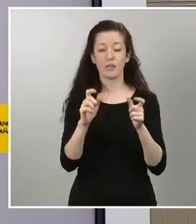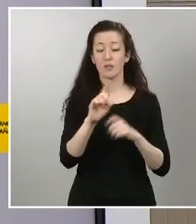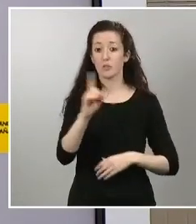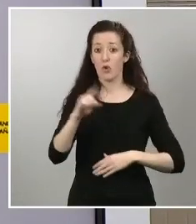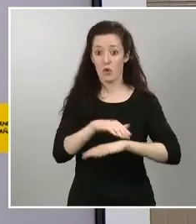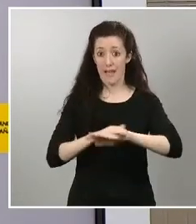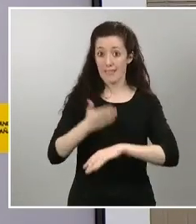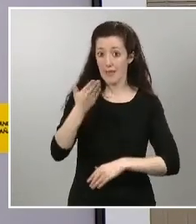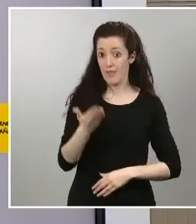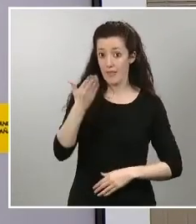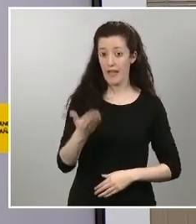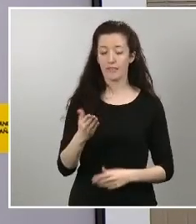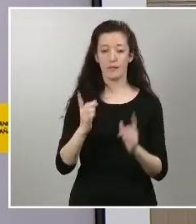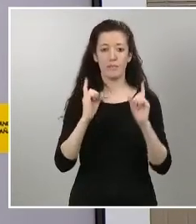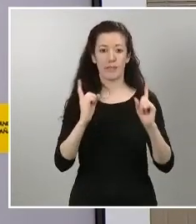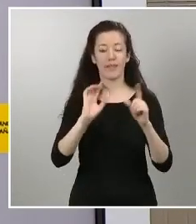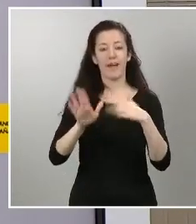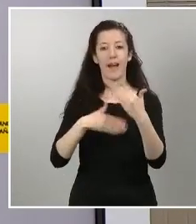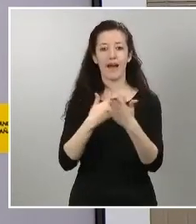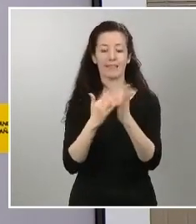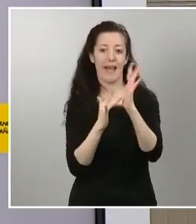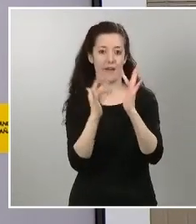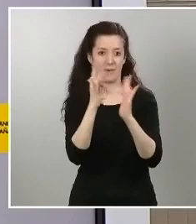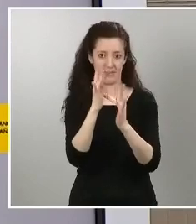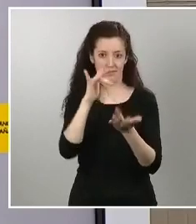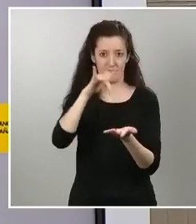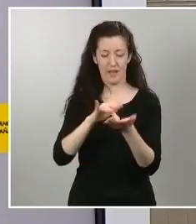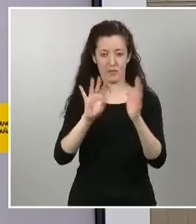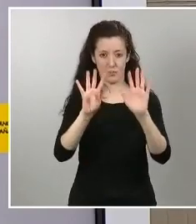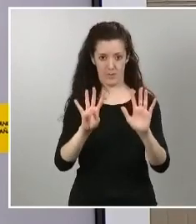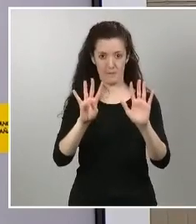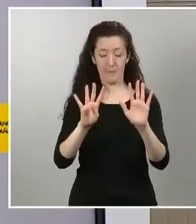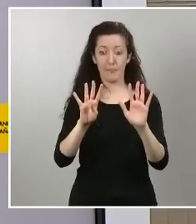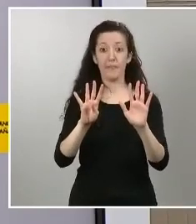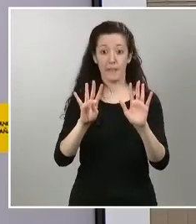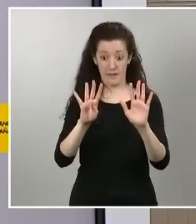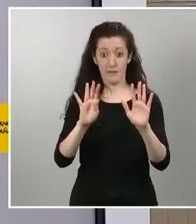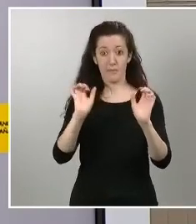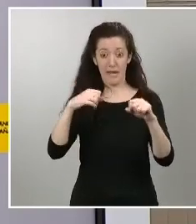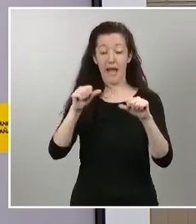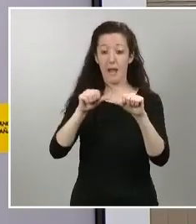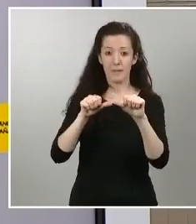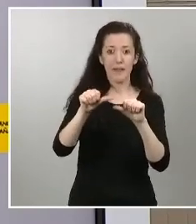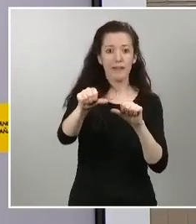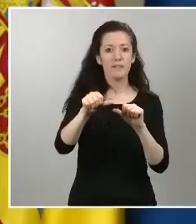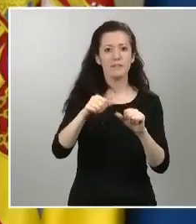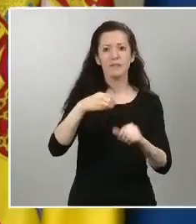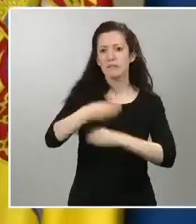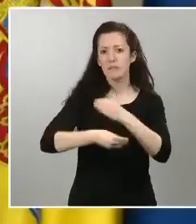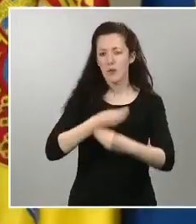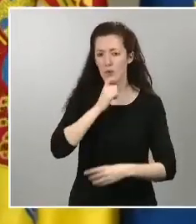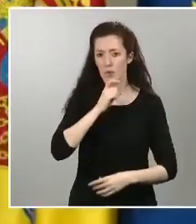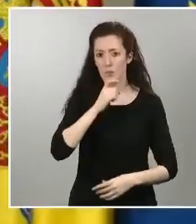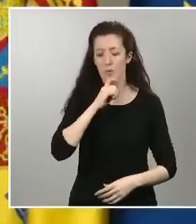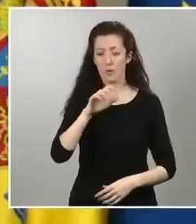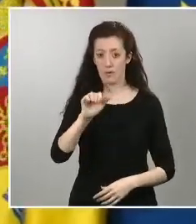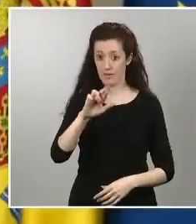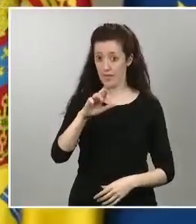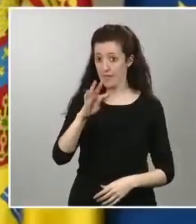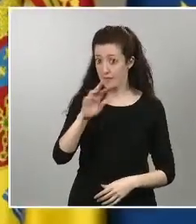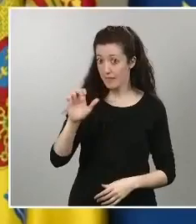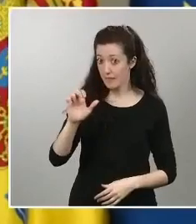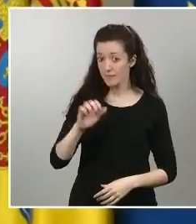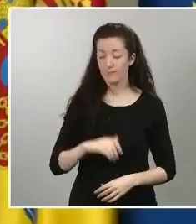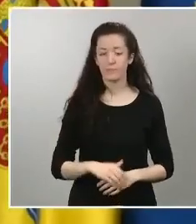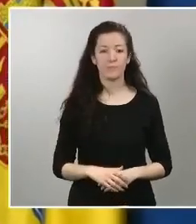proceder estas empresas a partir de entonces en situación de confinamiento? ¿deberán acudir a ERTE? bueno vamos a ver en primer lugar va a